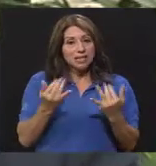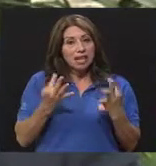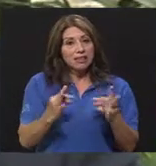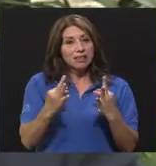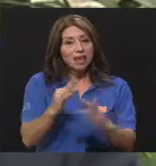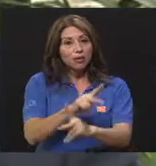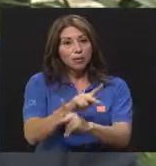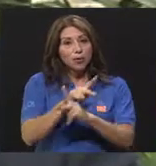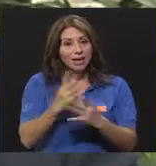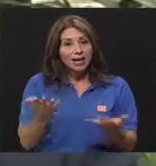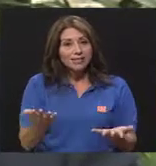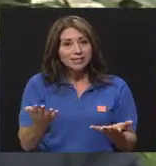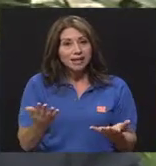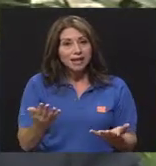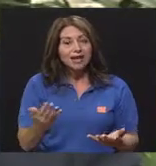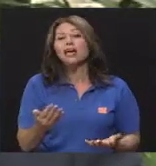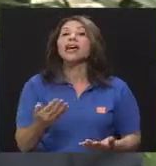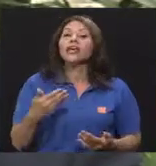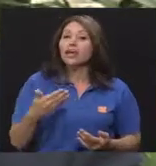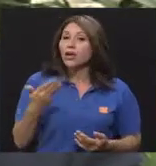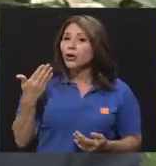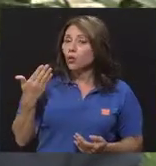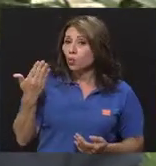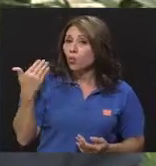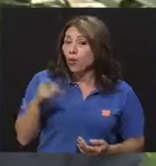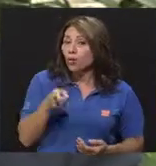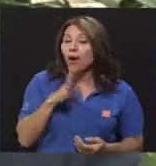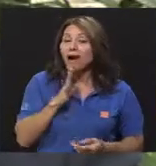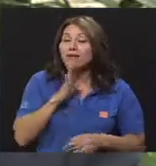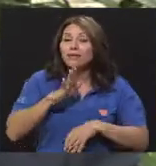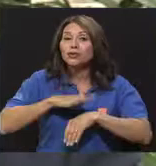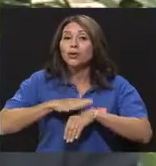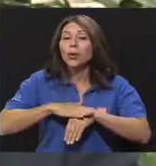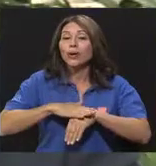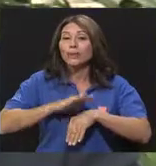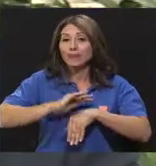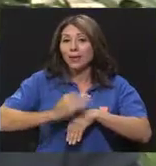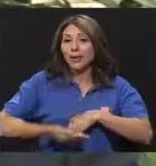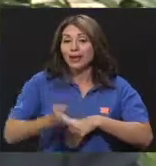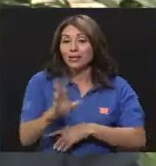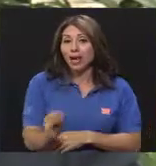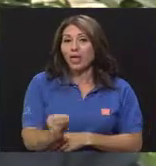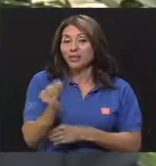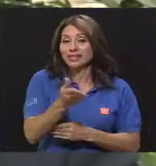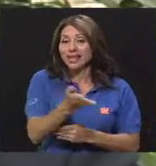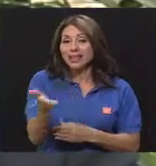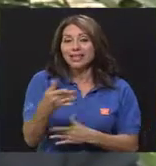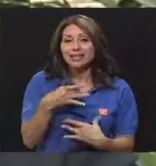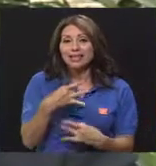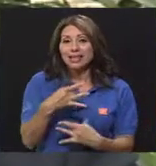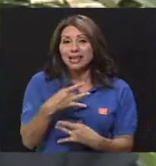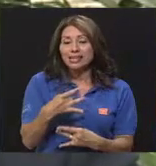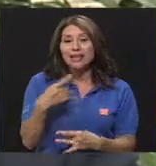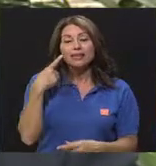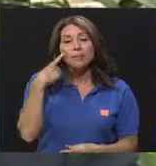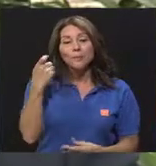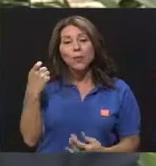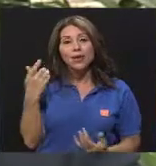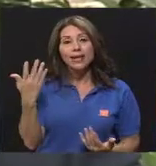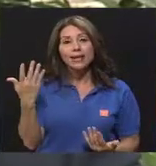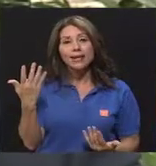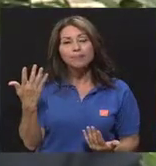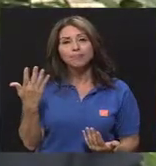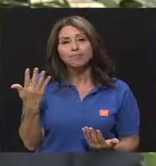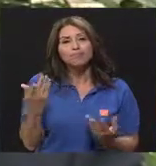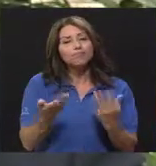de protegerse. Y cuando hablas ahora de embarazo adolescente, es interesante porque los,